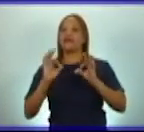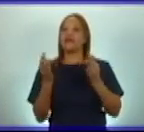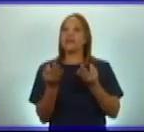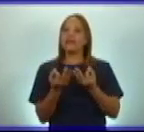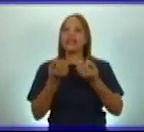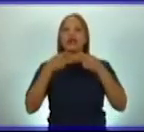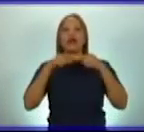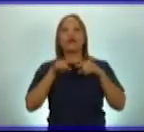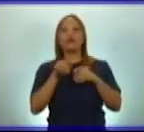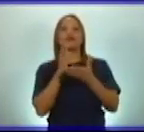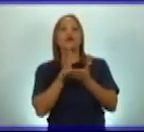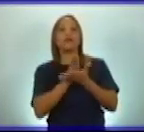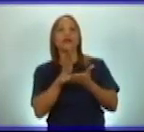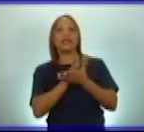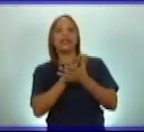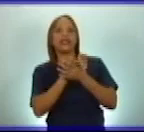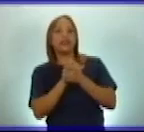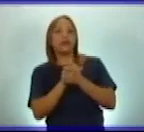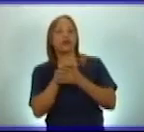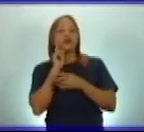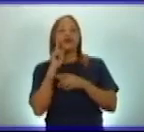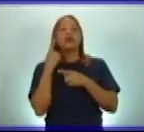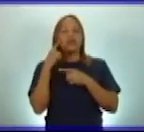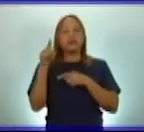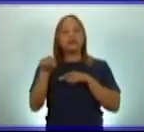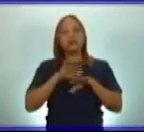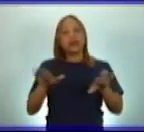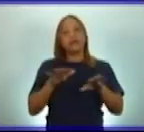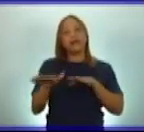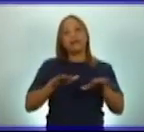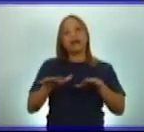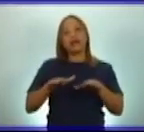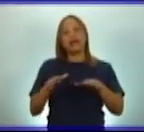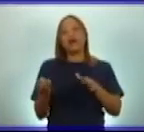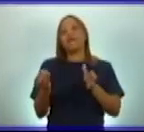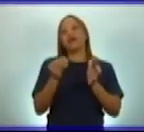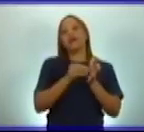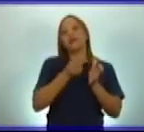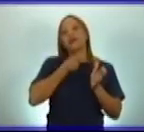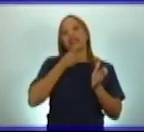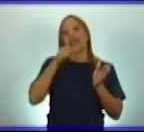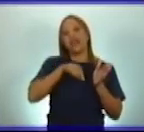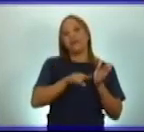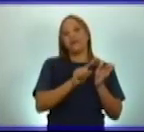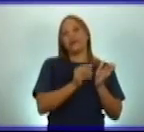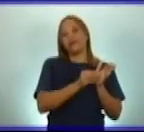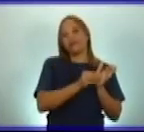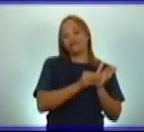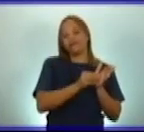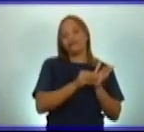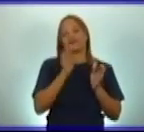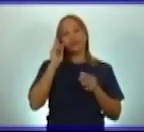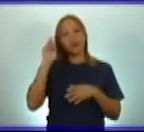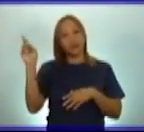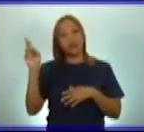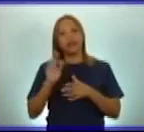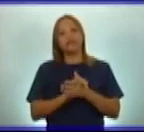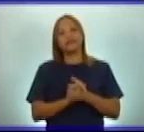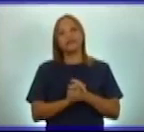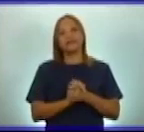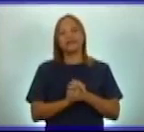escuela y estarás preparado para poner esos ejemplos. Pero